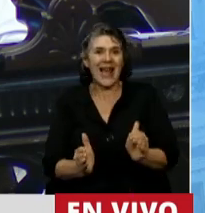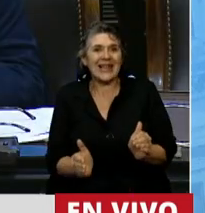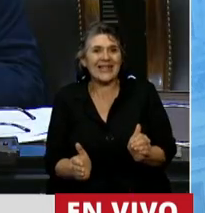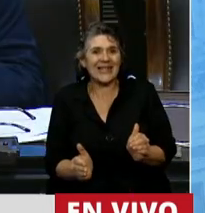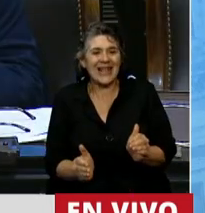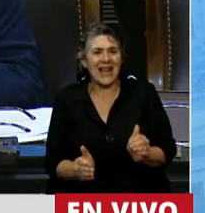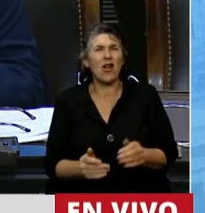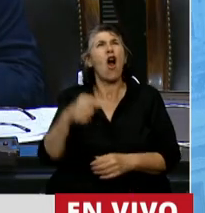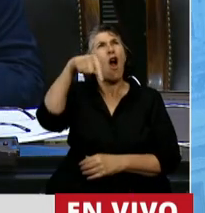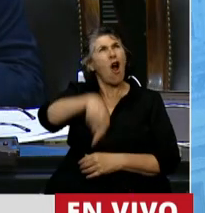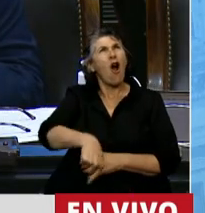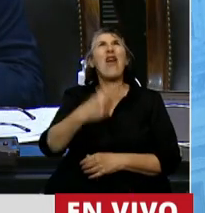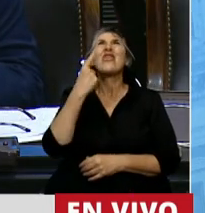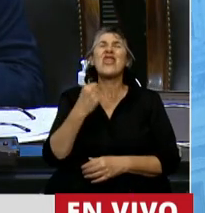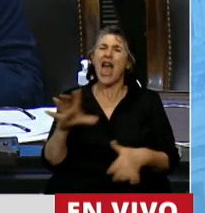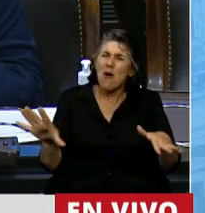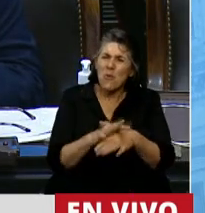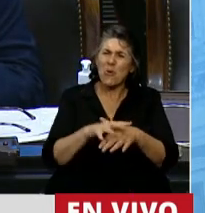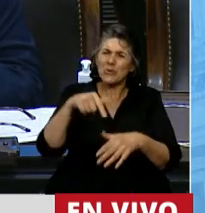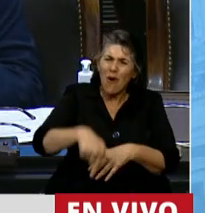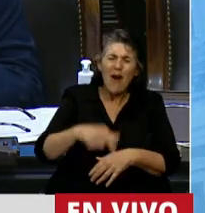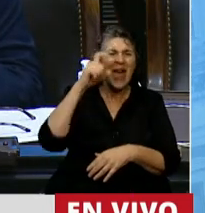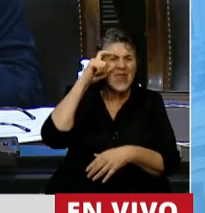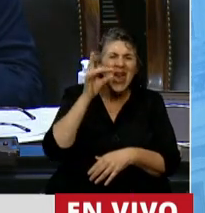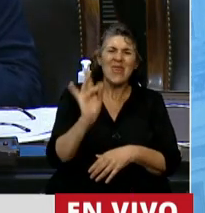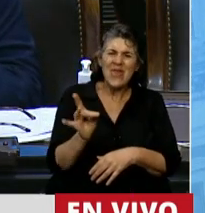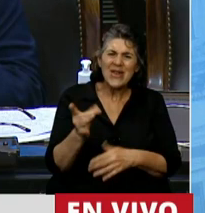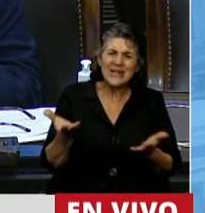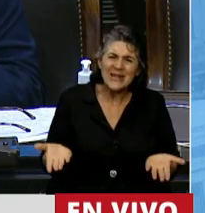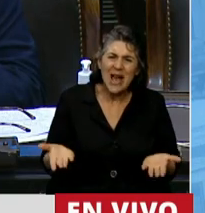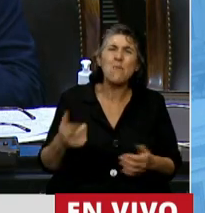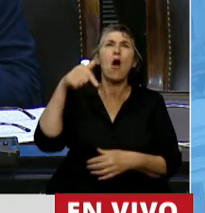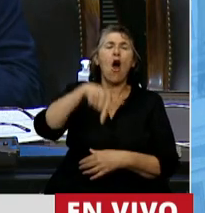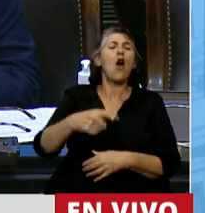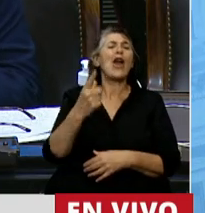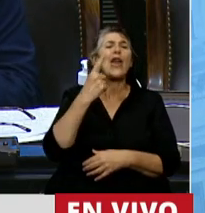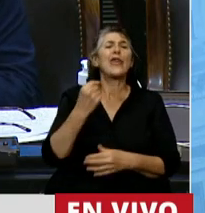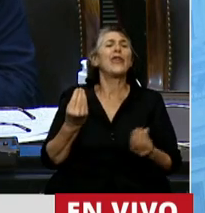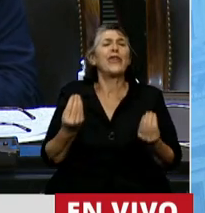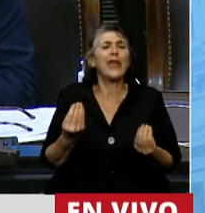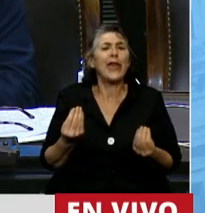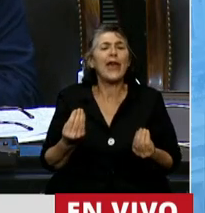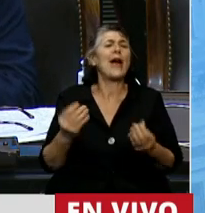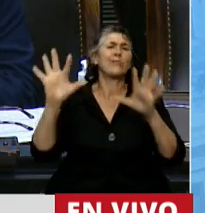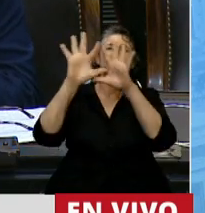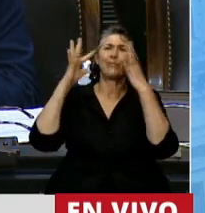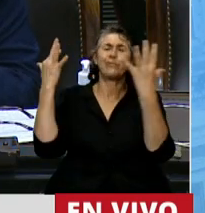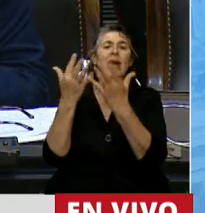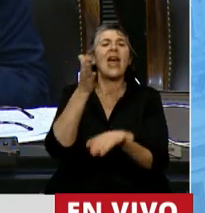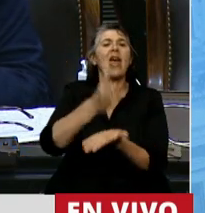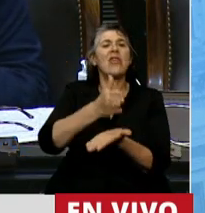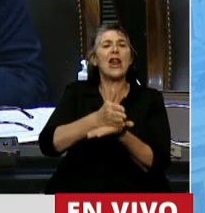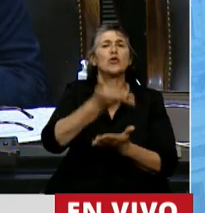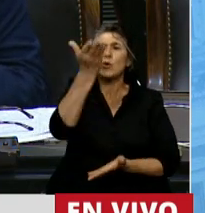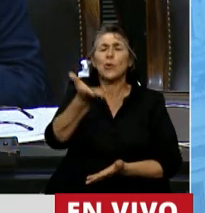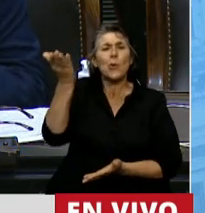un día como hoy, 10 de diciembre, que se celebra el Día Internacional de los Derechos Humanos. Y